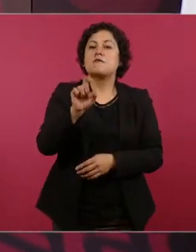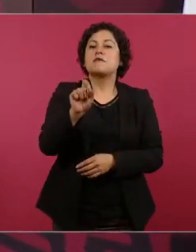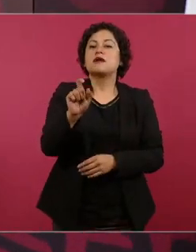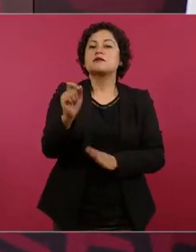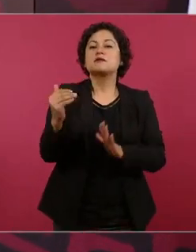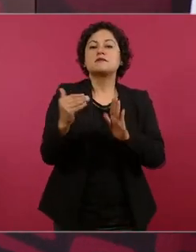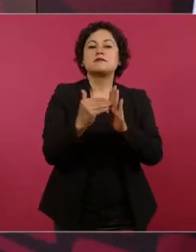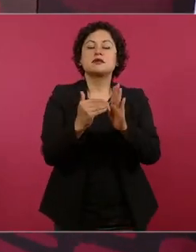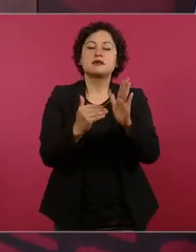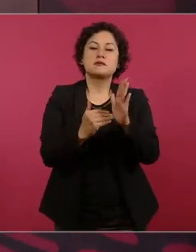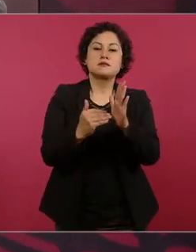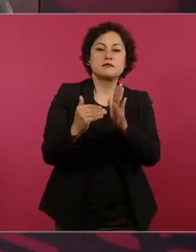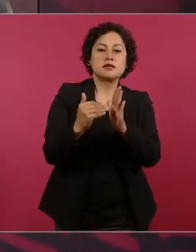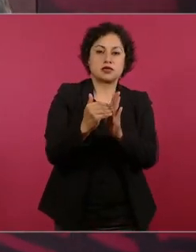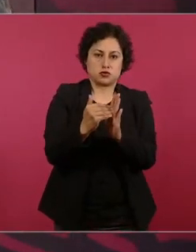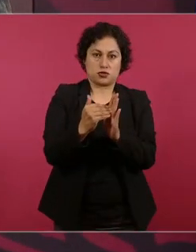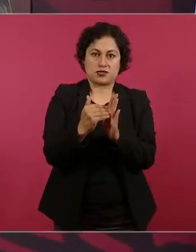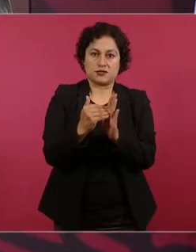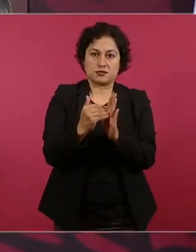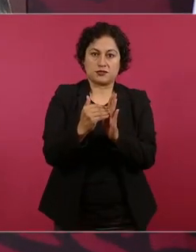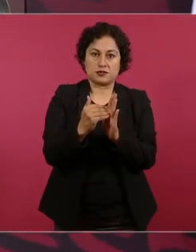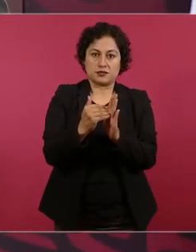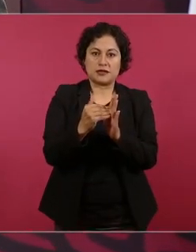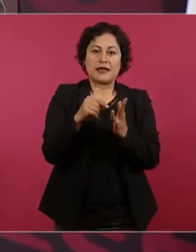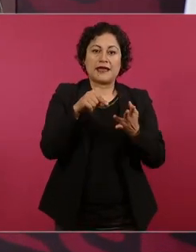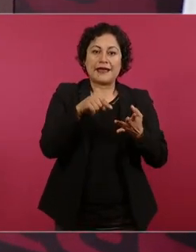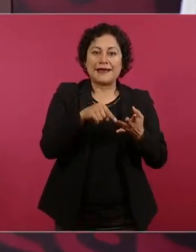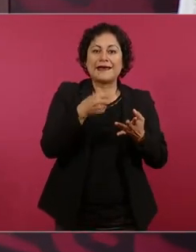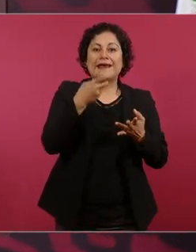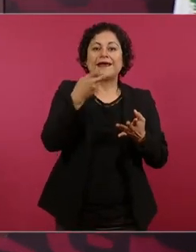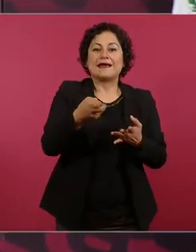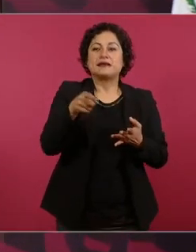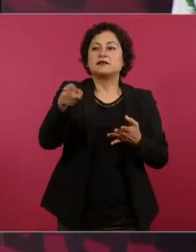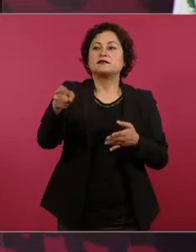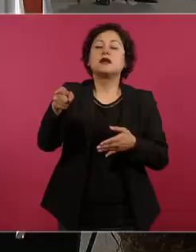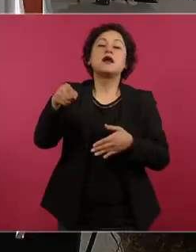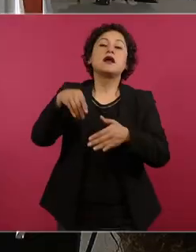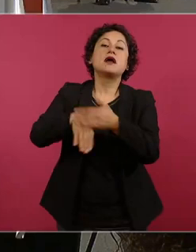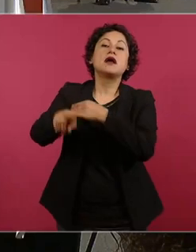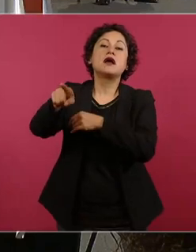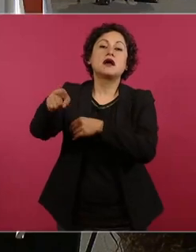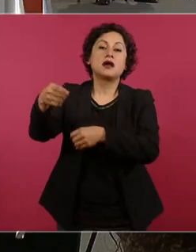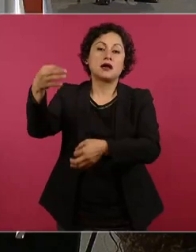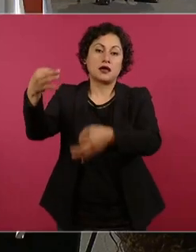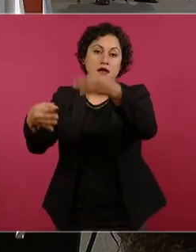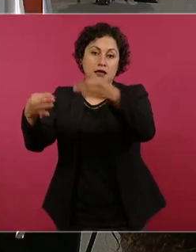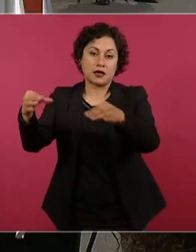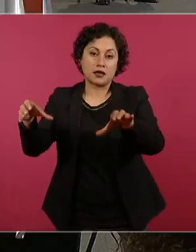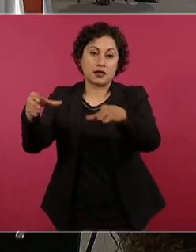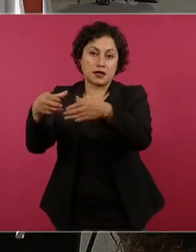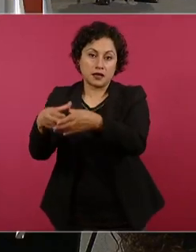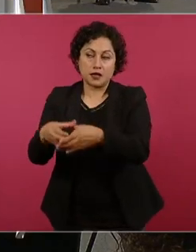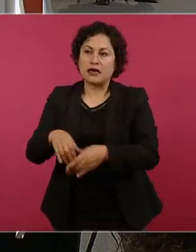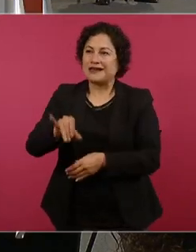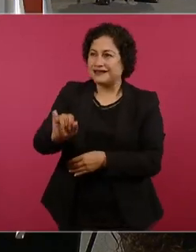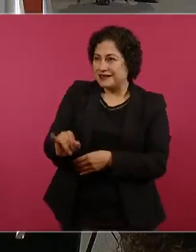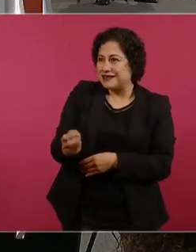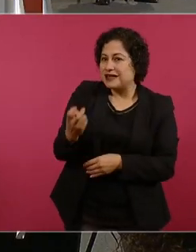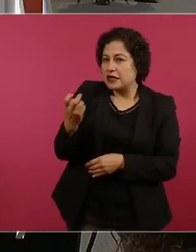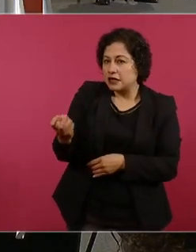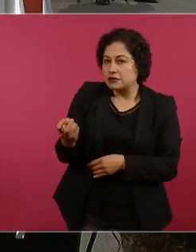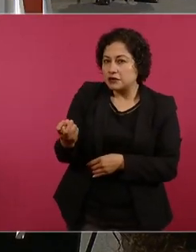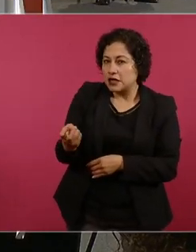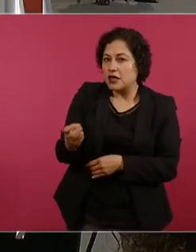llegó a la corte sí a la segunda sala 26 mil 800 millones de pesos al 2018